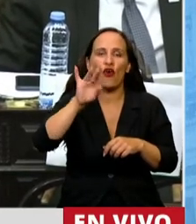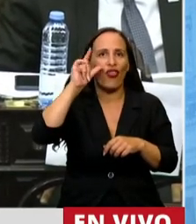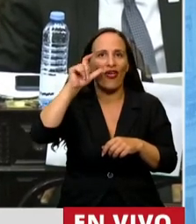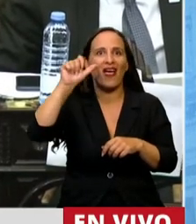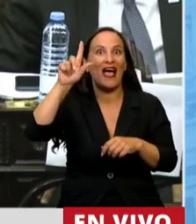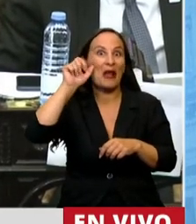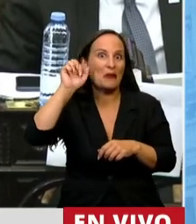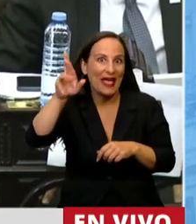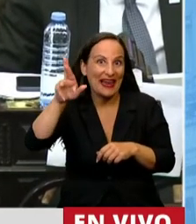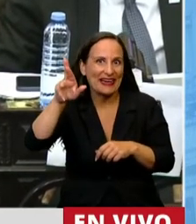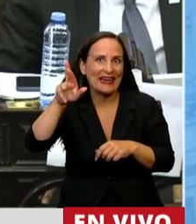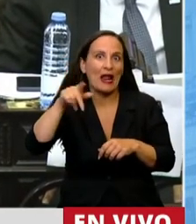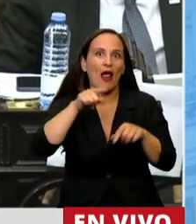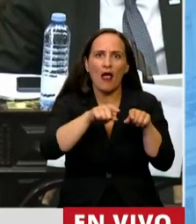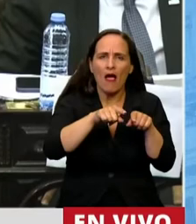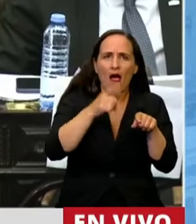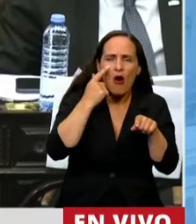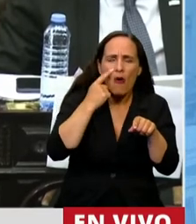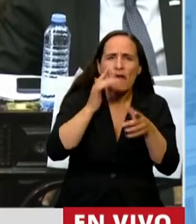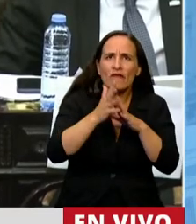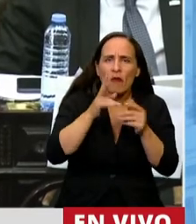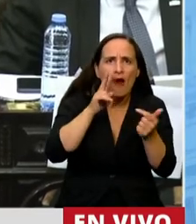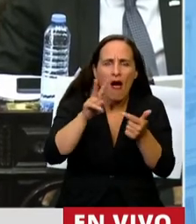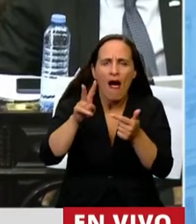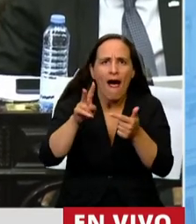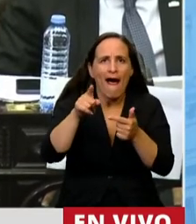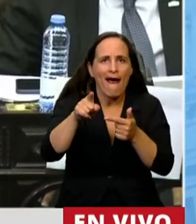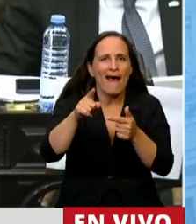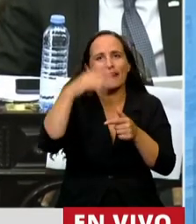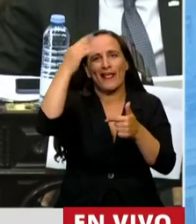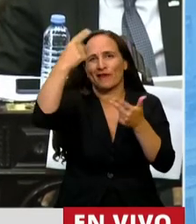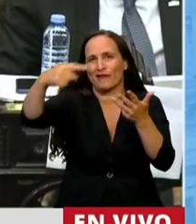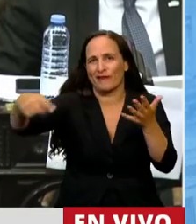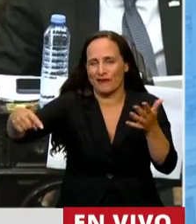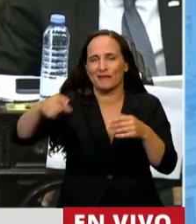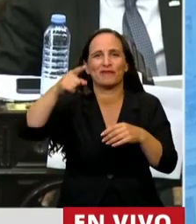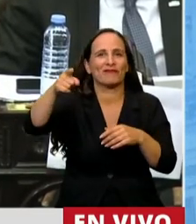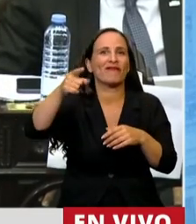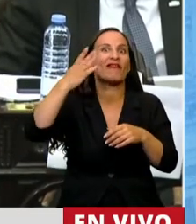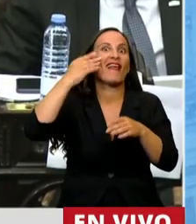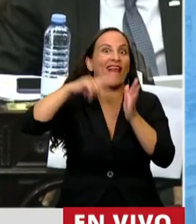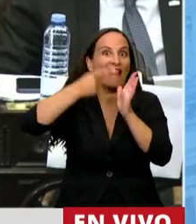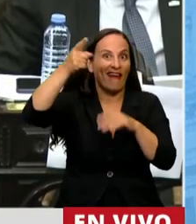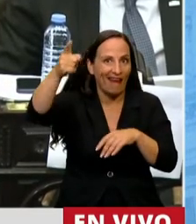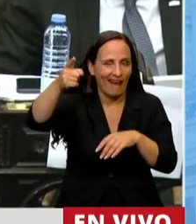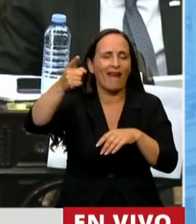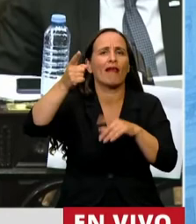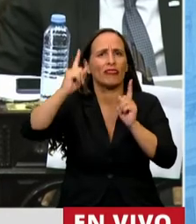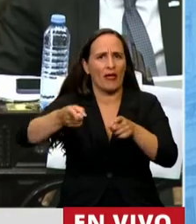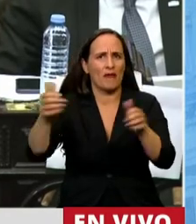siguió por diferentes teatros del mundo. En el Covent Garden de Londres compartió repartos con Enrico